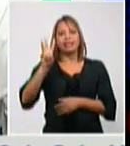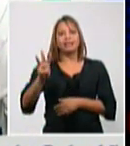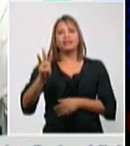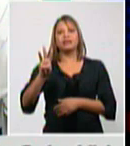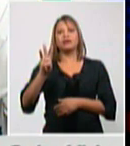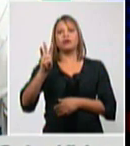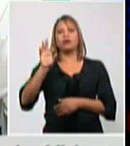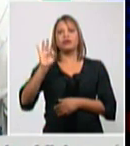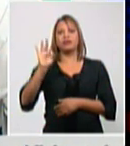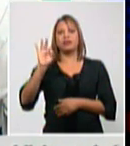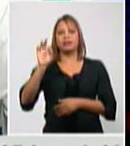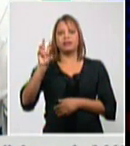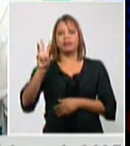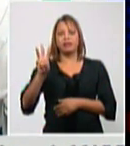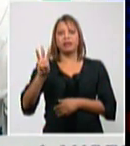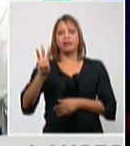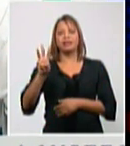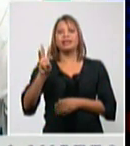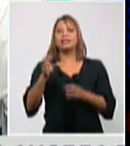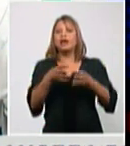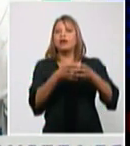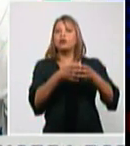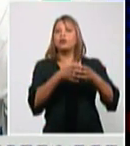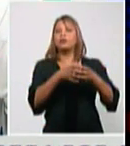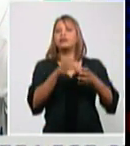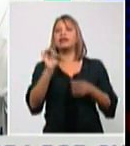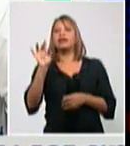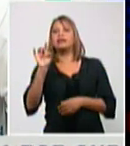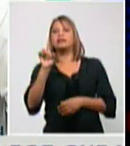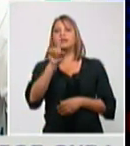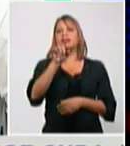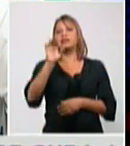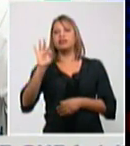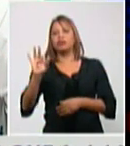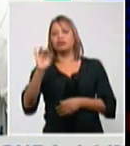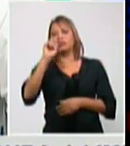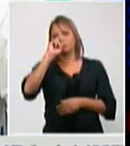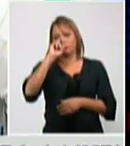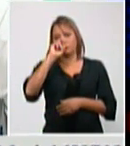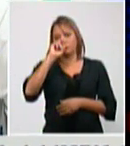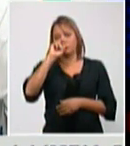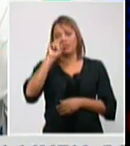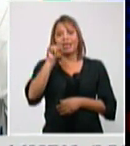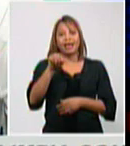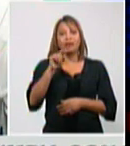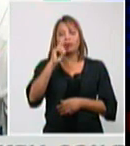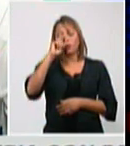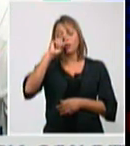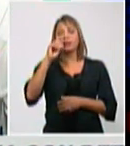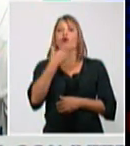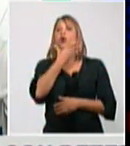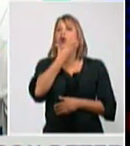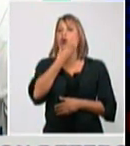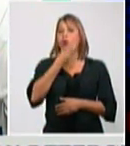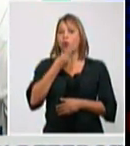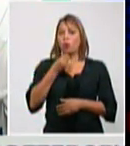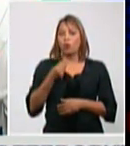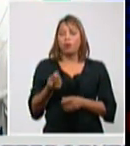el grupo de 15 a 18 años de edad. Estos son los adolescentes que